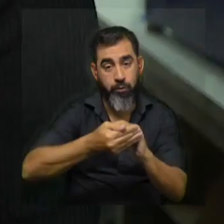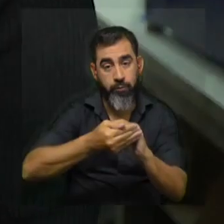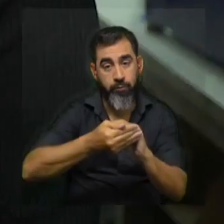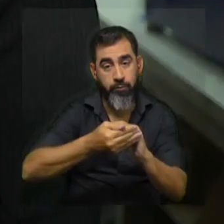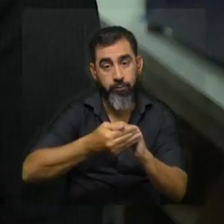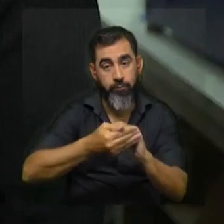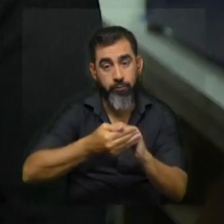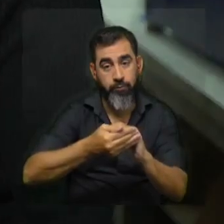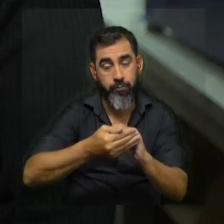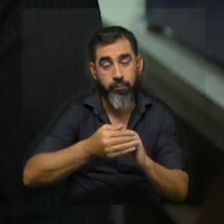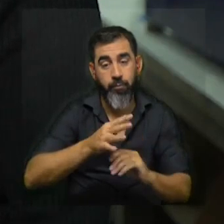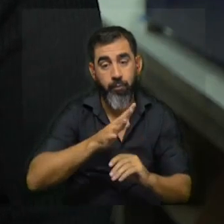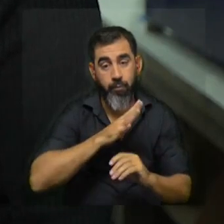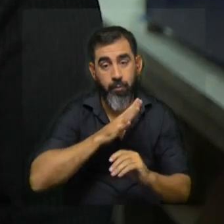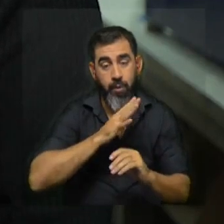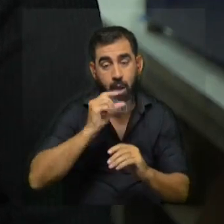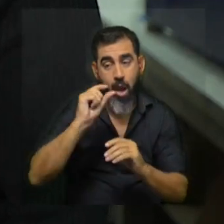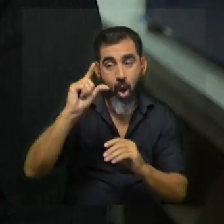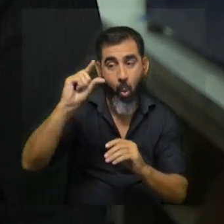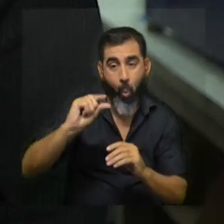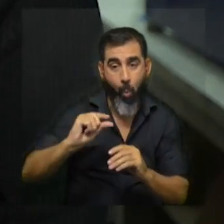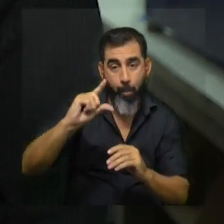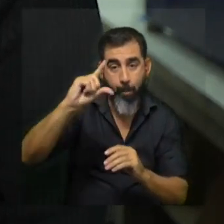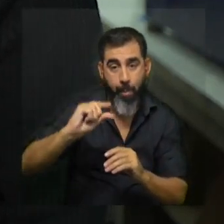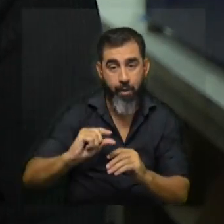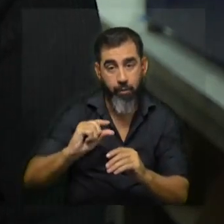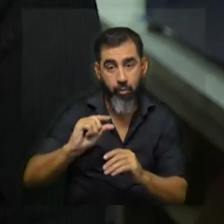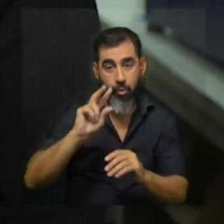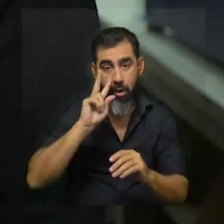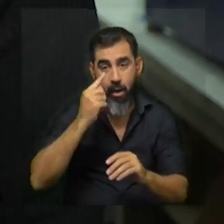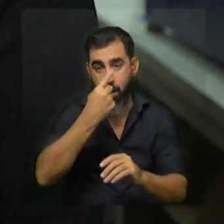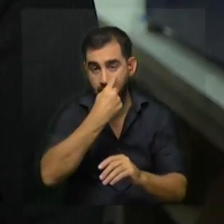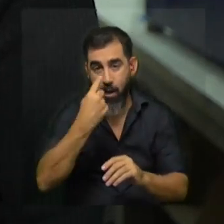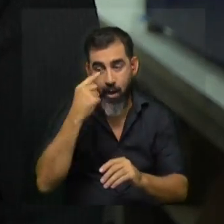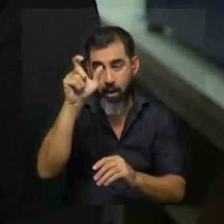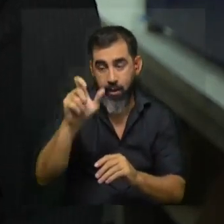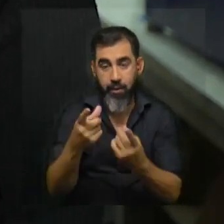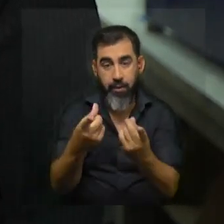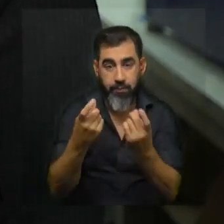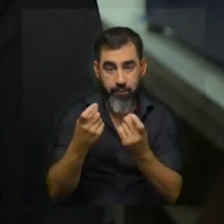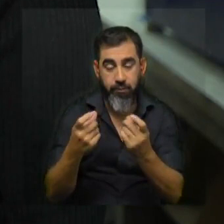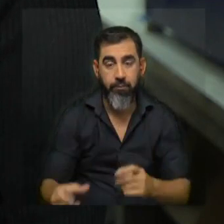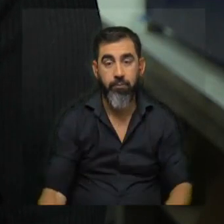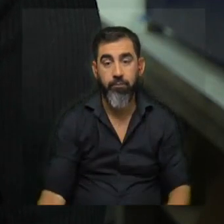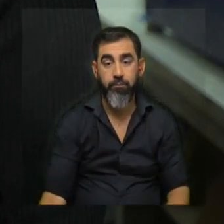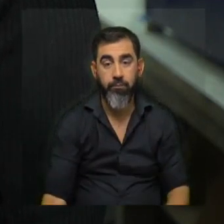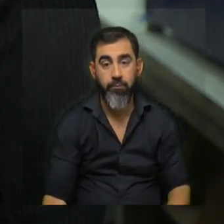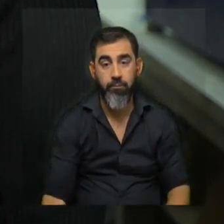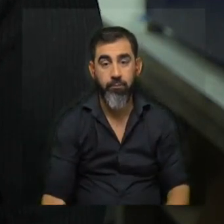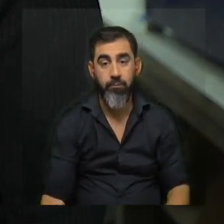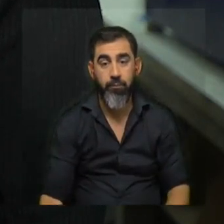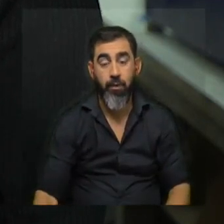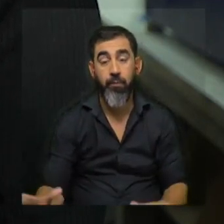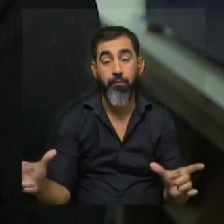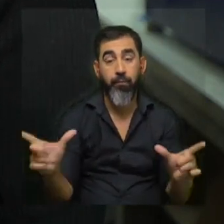sería la que lleva el aumento del paciente y todo eso se termina